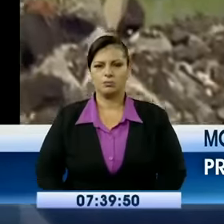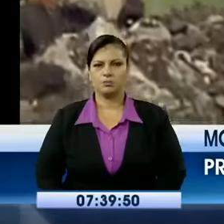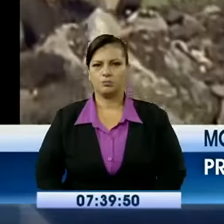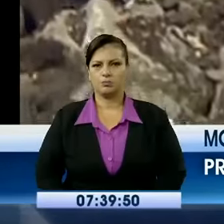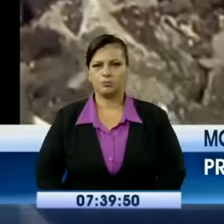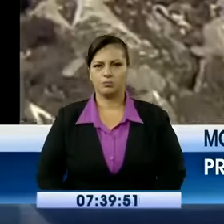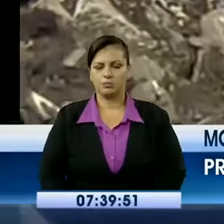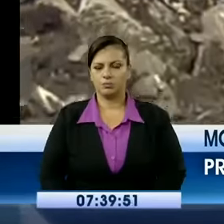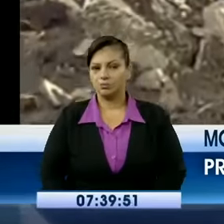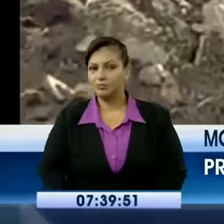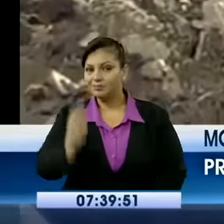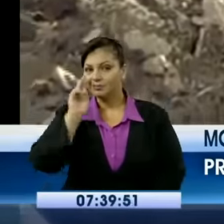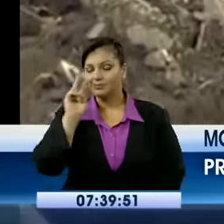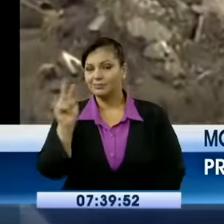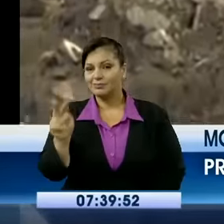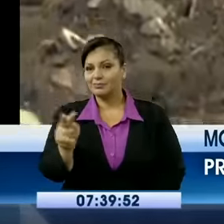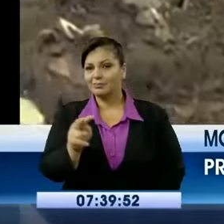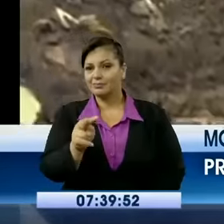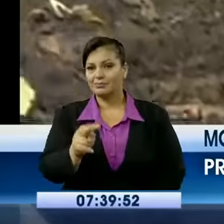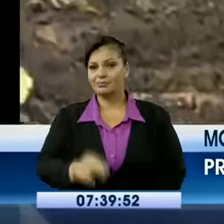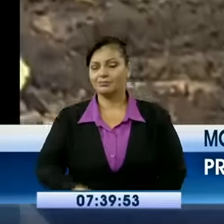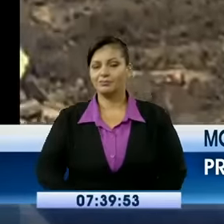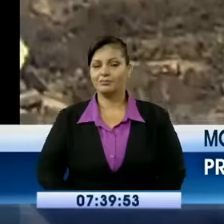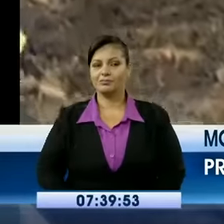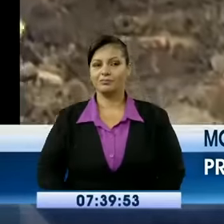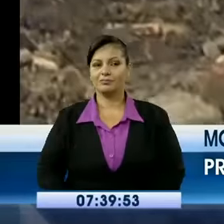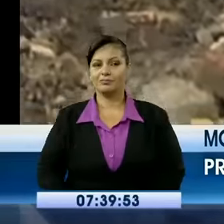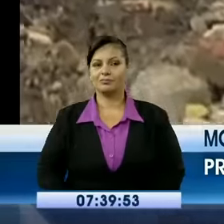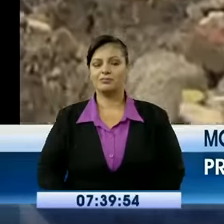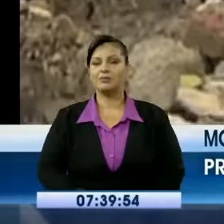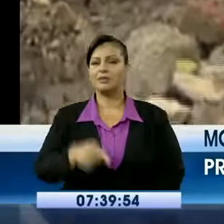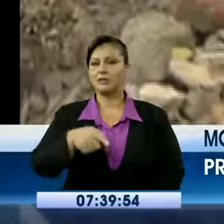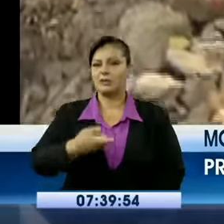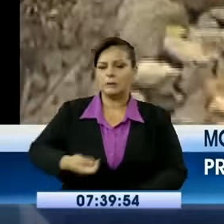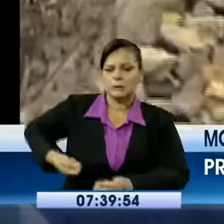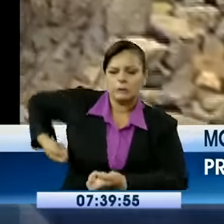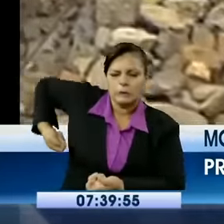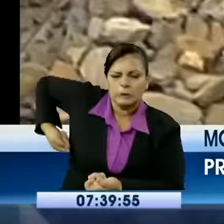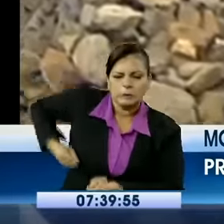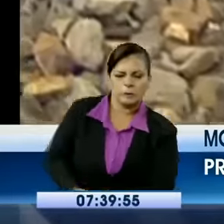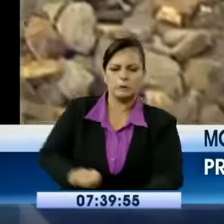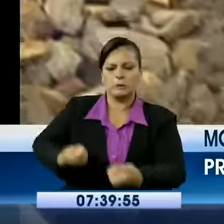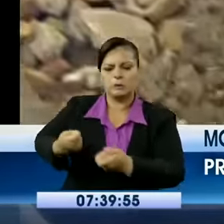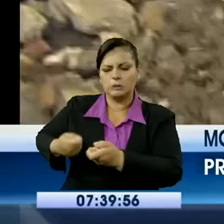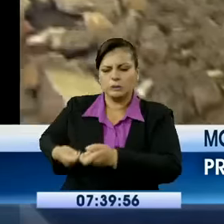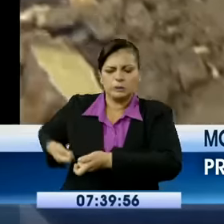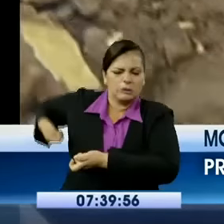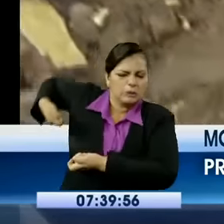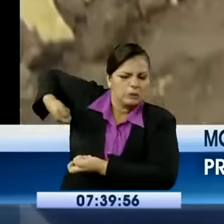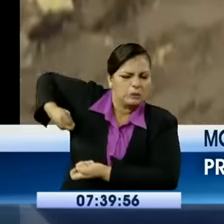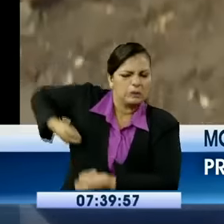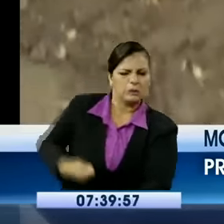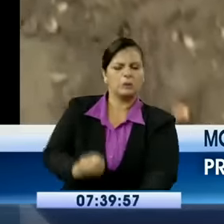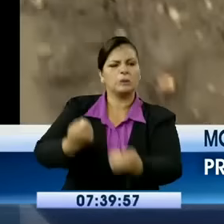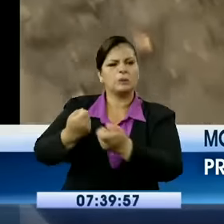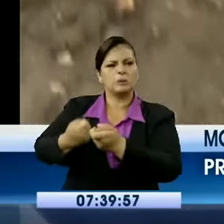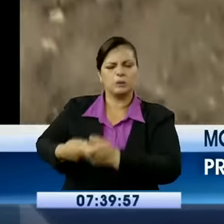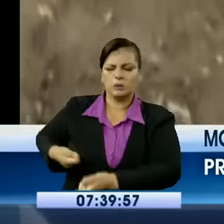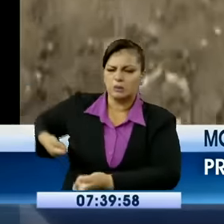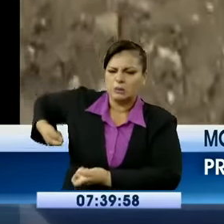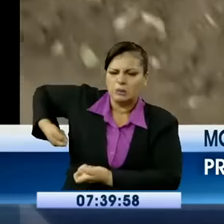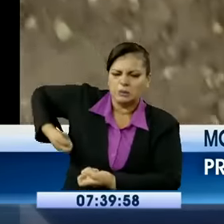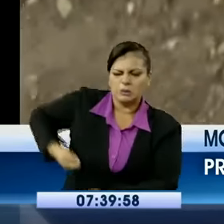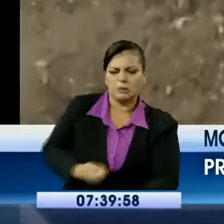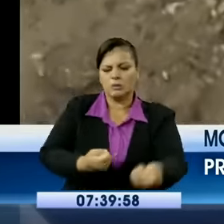observando en pantalla. Ellos deben tomar pico, deben tomar palas para poder escarbar en medio de los terrenos y abrir